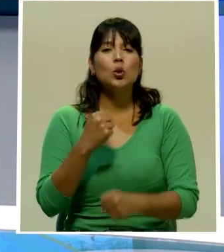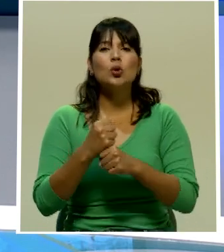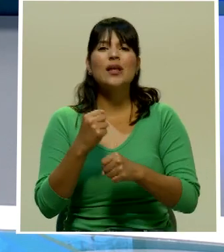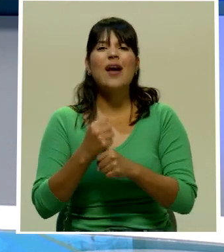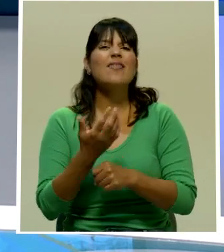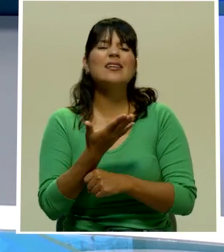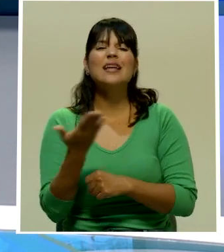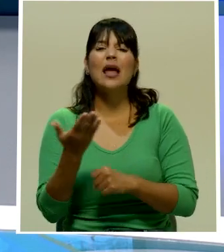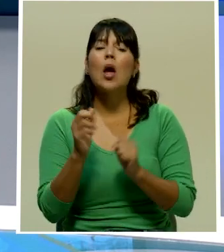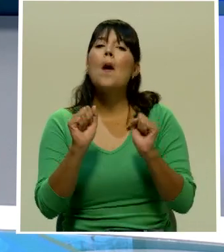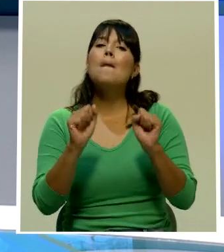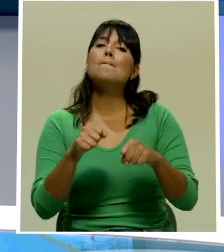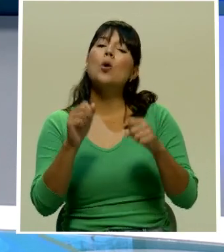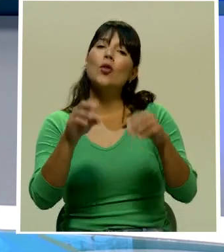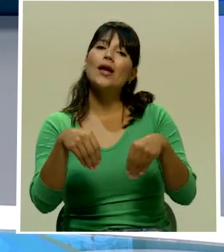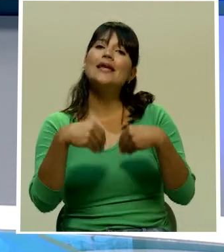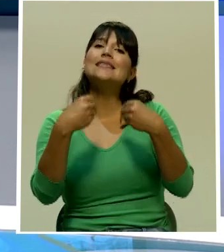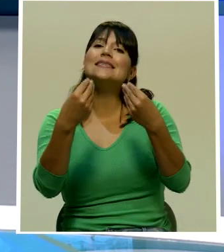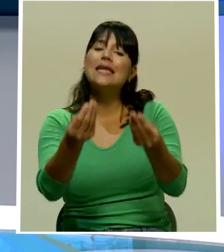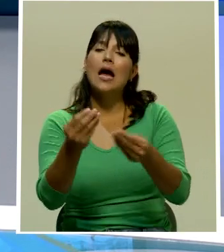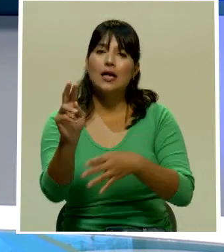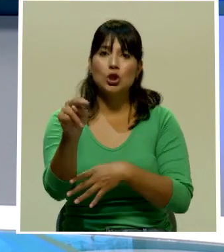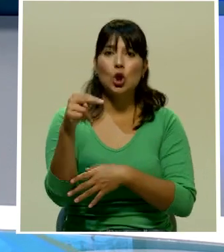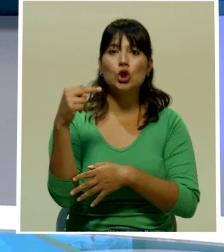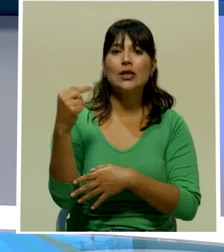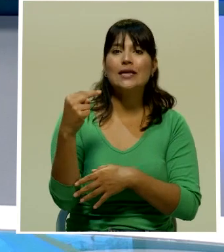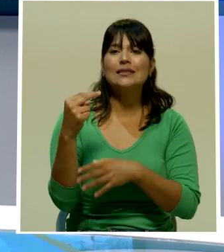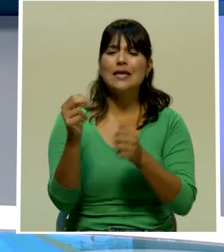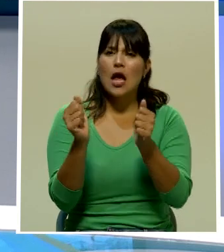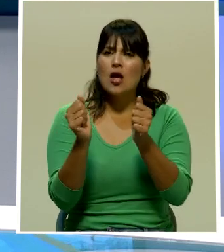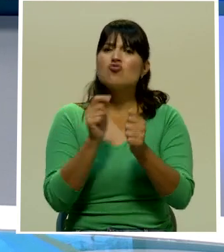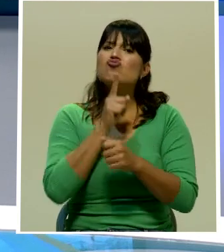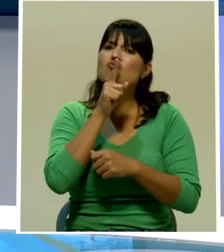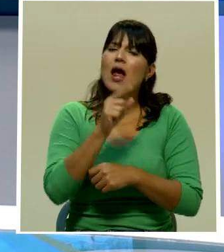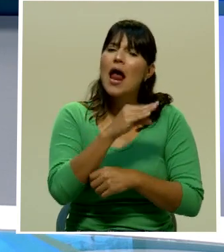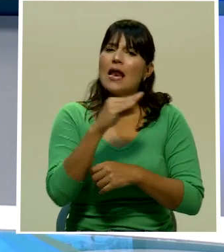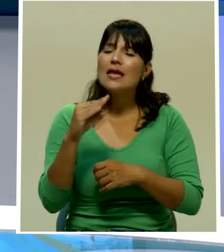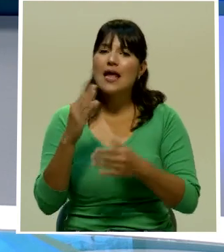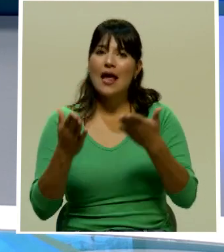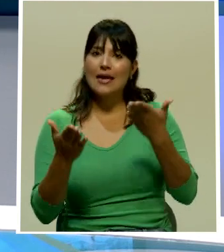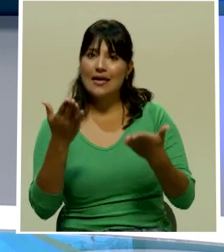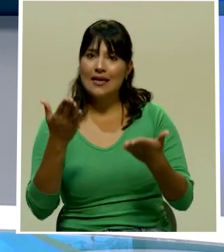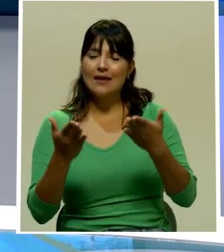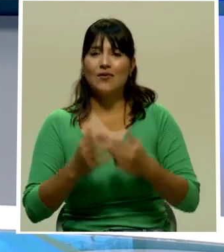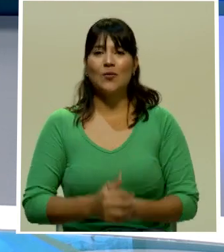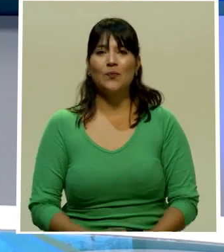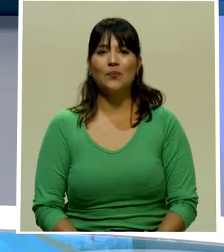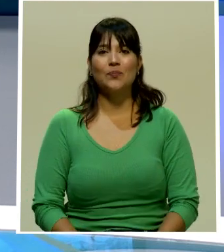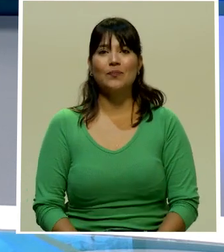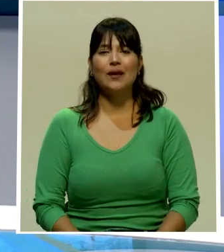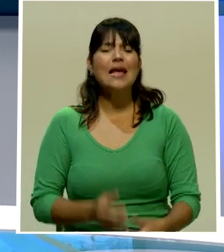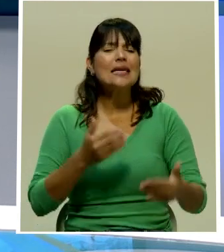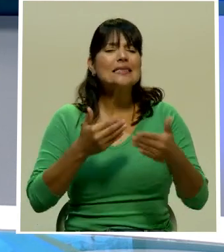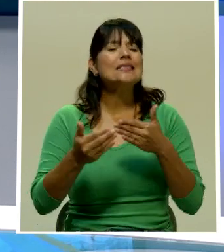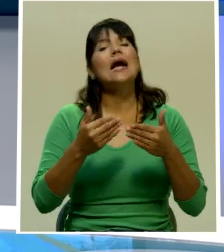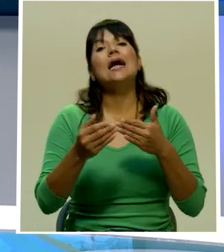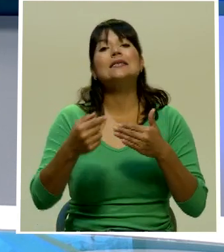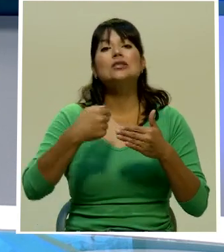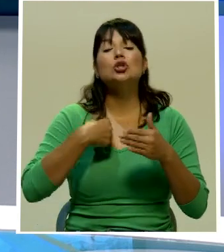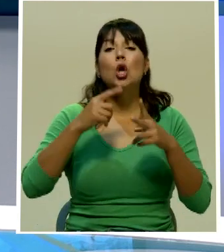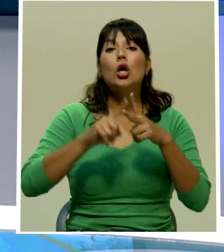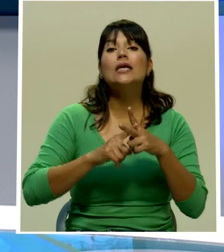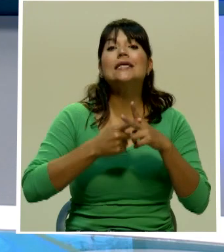es ofrecerle noticias con veracidad y equilibrio En unos minutos